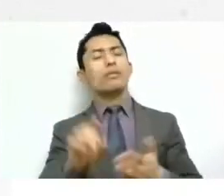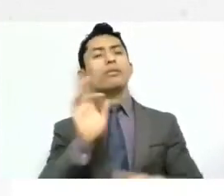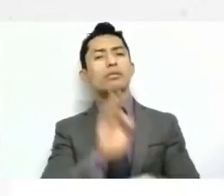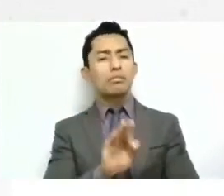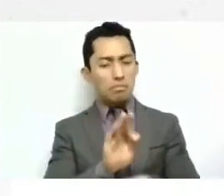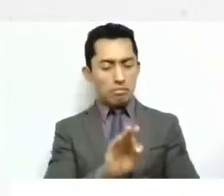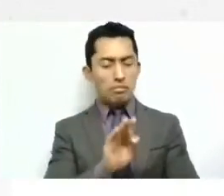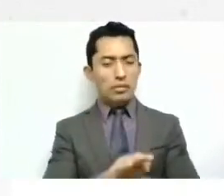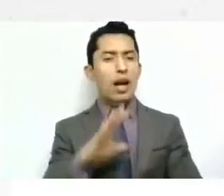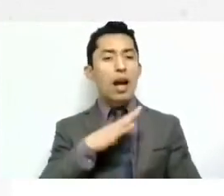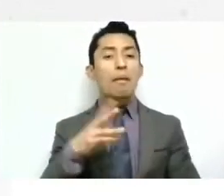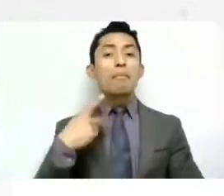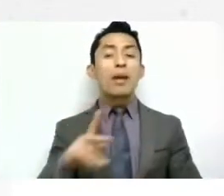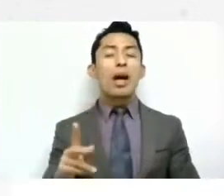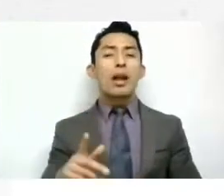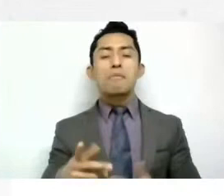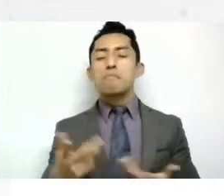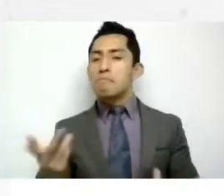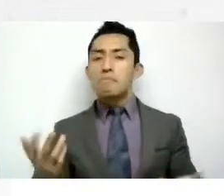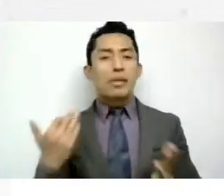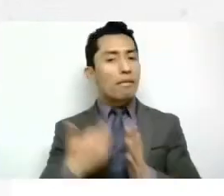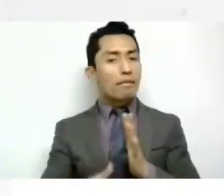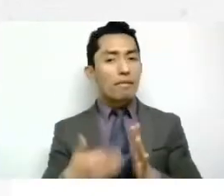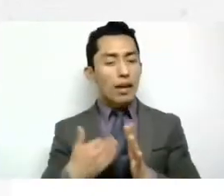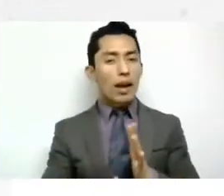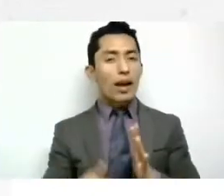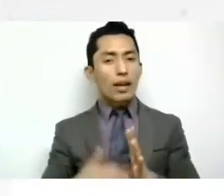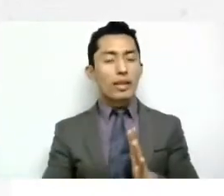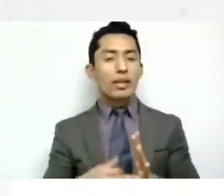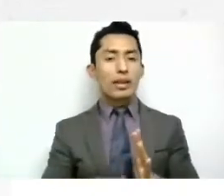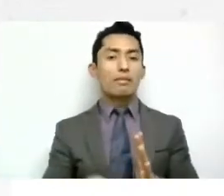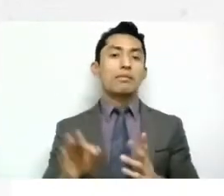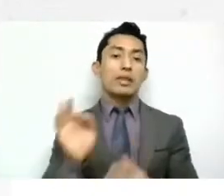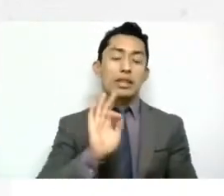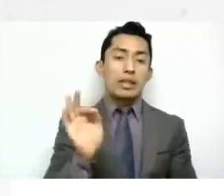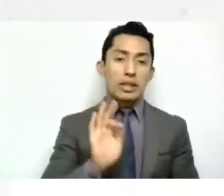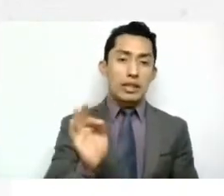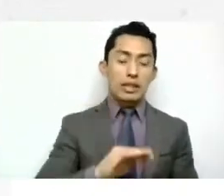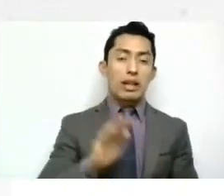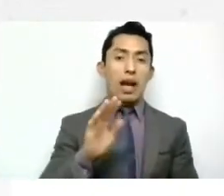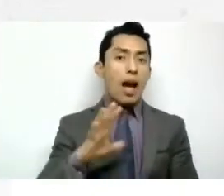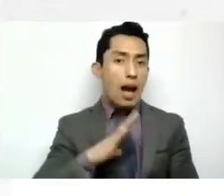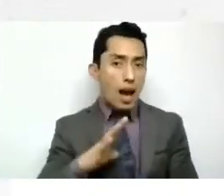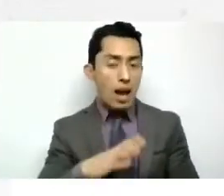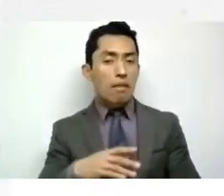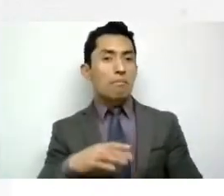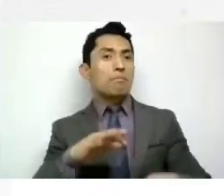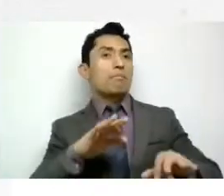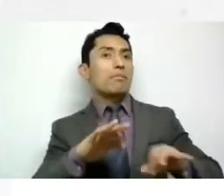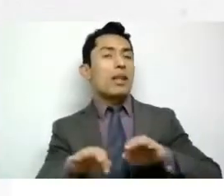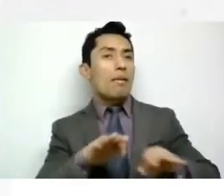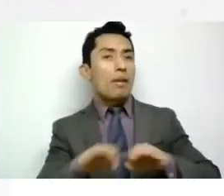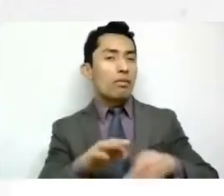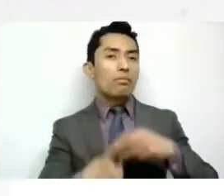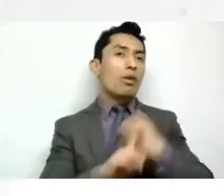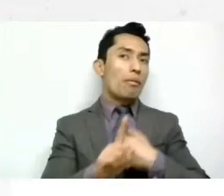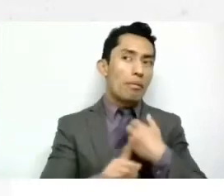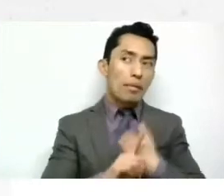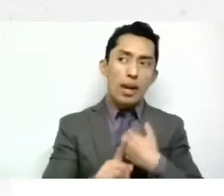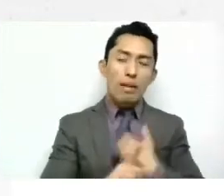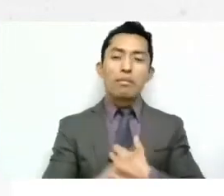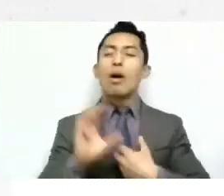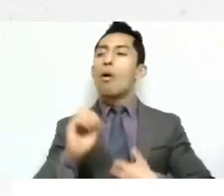se tomó en consideración y a lo mejor se tomó en cuenta más riesgos de trabajo o otra prestación,